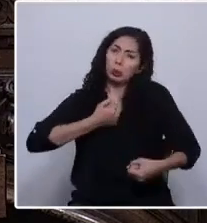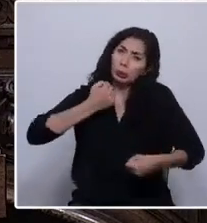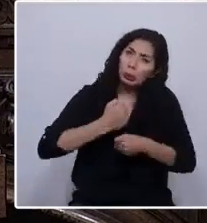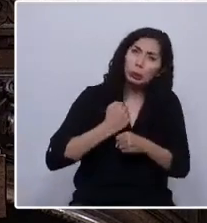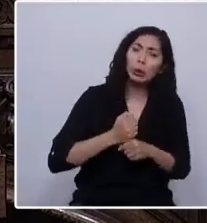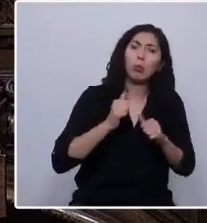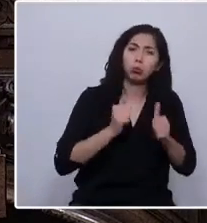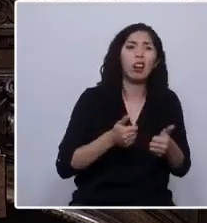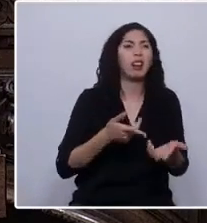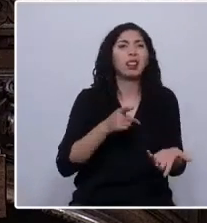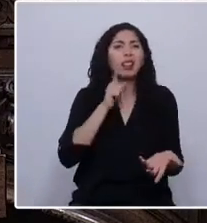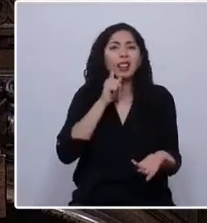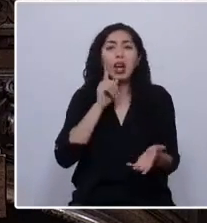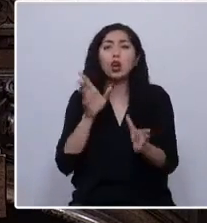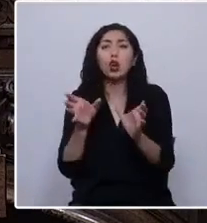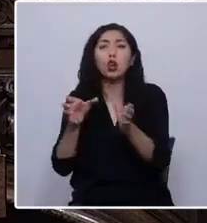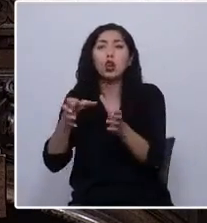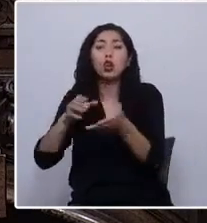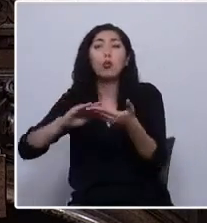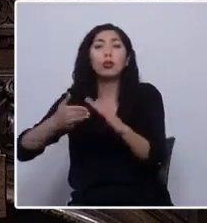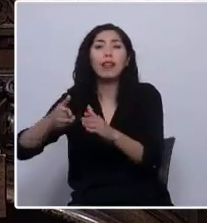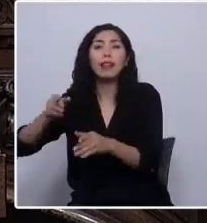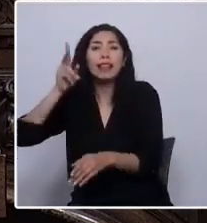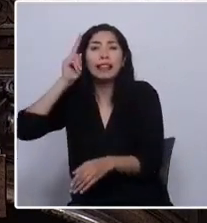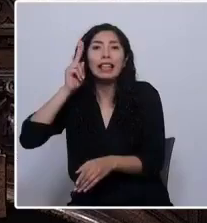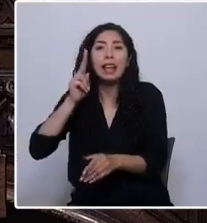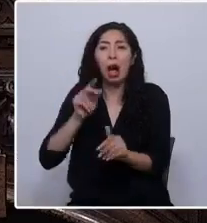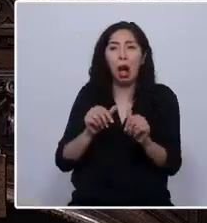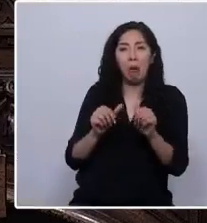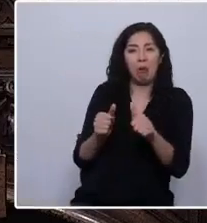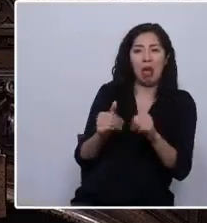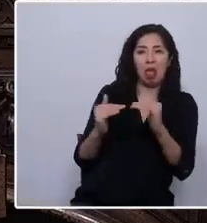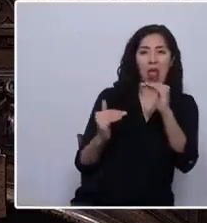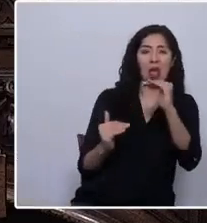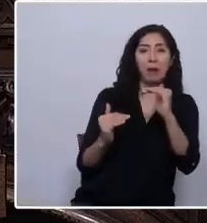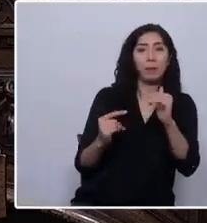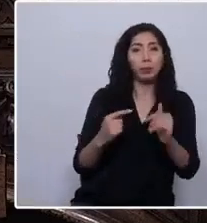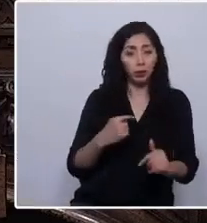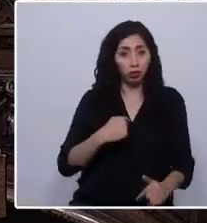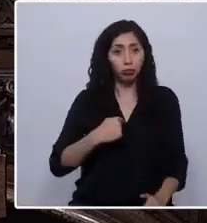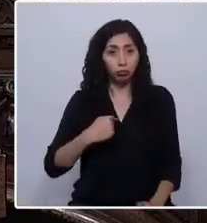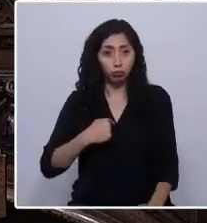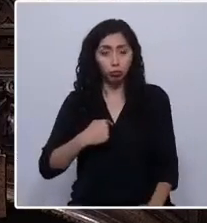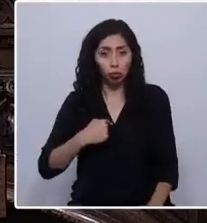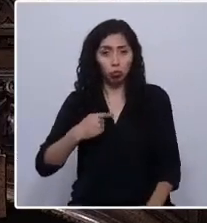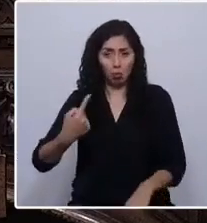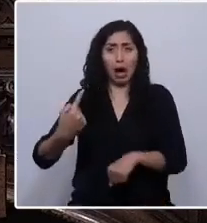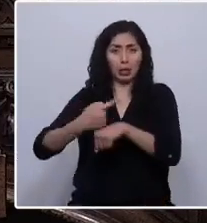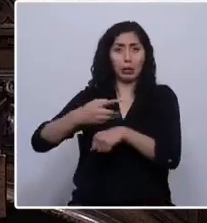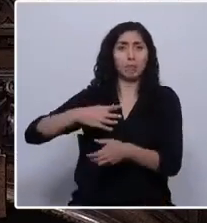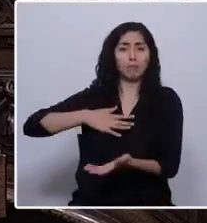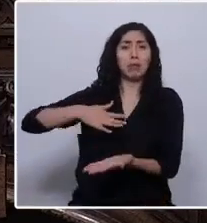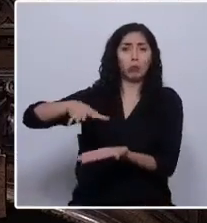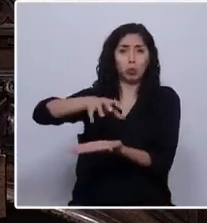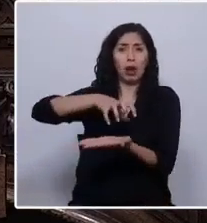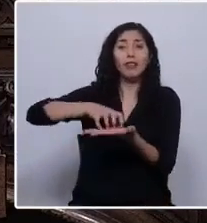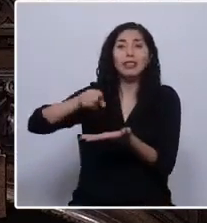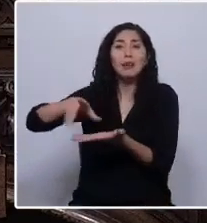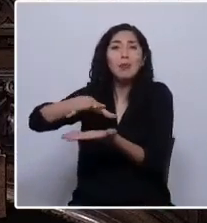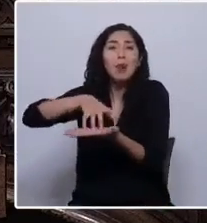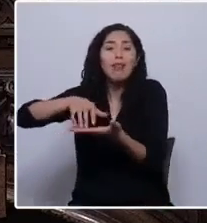comunidades indígenas. Soy zaragüita y traigo un mandato desde mi pueblo, ese pueblo cordial,